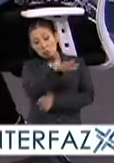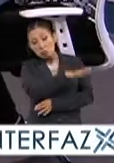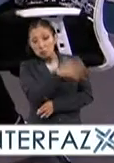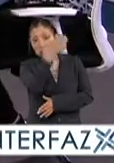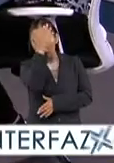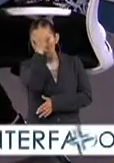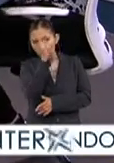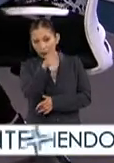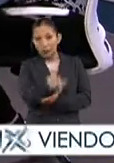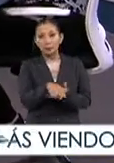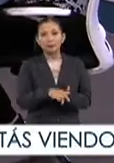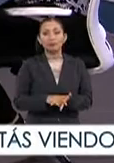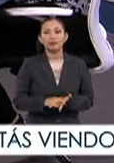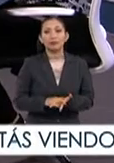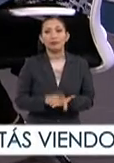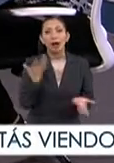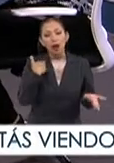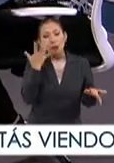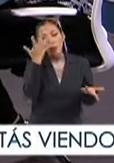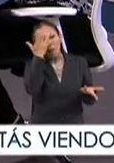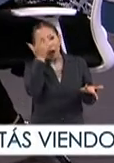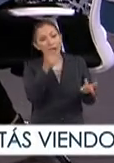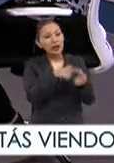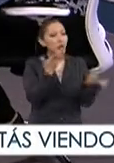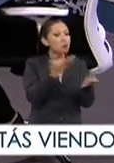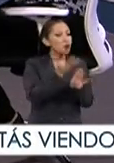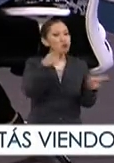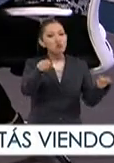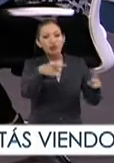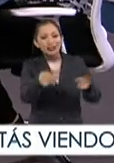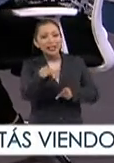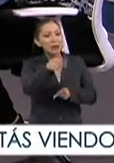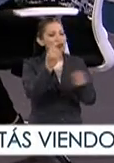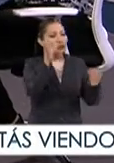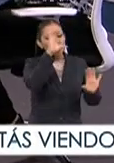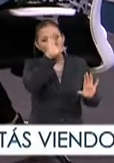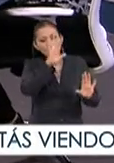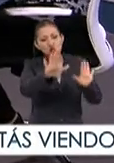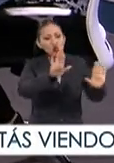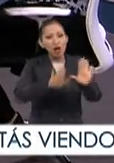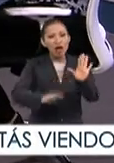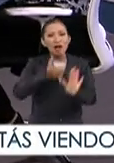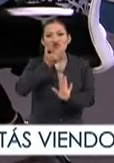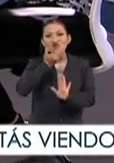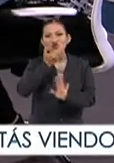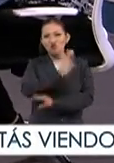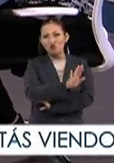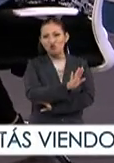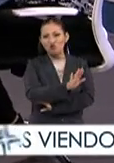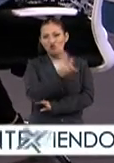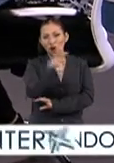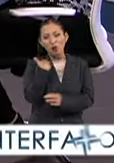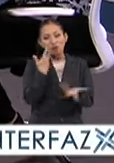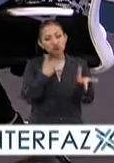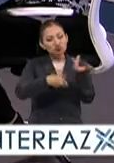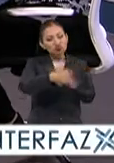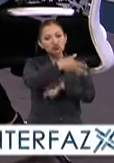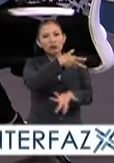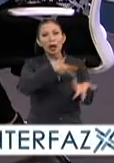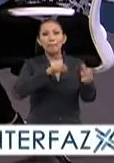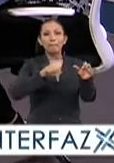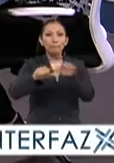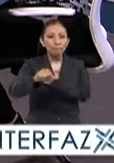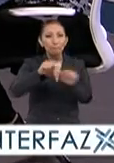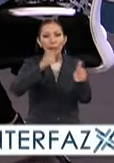si estés de acuerdo conmigo, Scarlett, pues, mágico, muy musical, de mucha cultura, de muchas tradiciones, donde confluyó toda esta